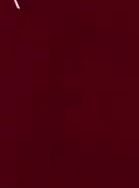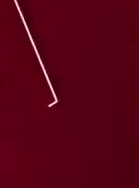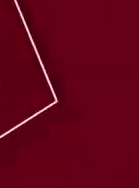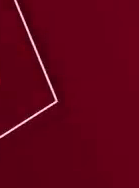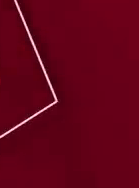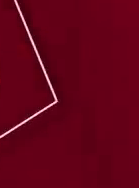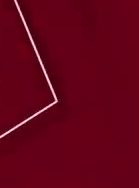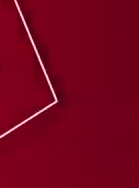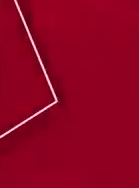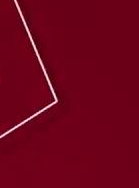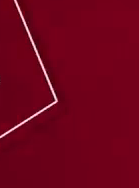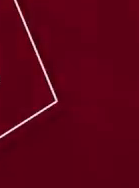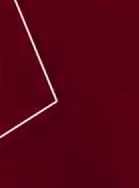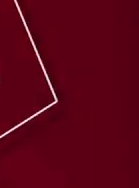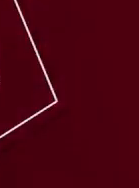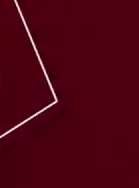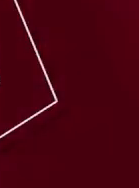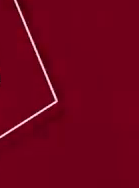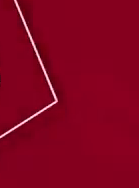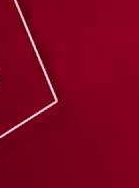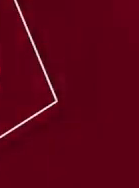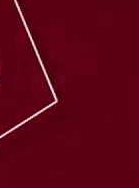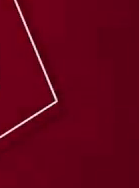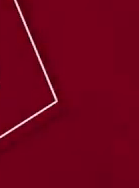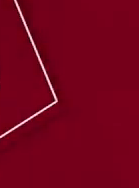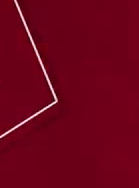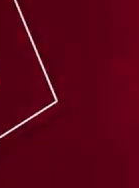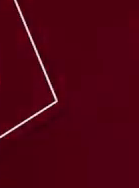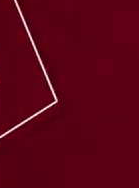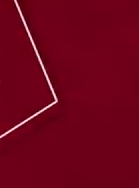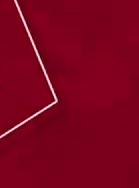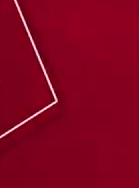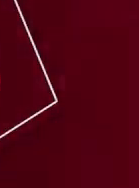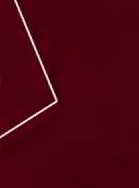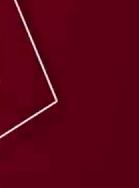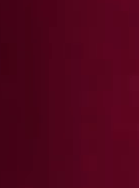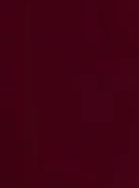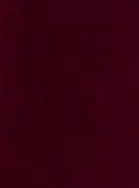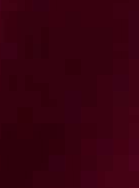con el auspicio de IFFD 3 6 7 7